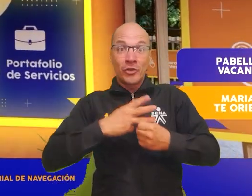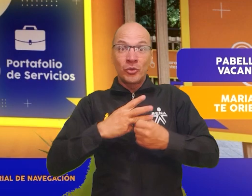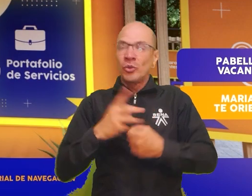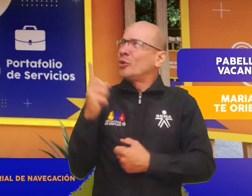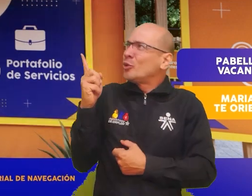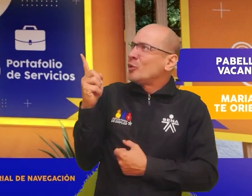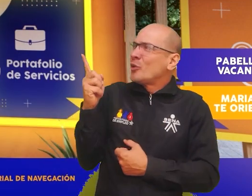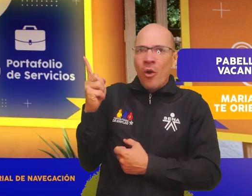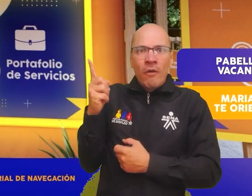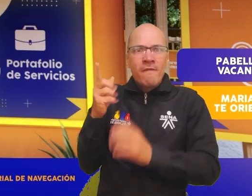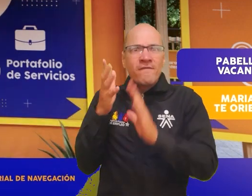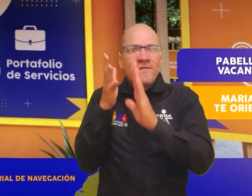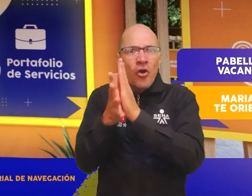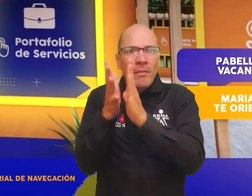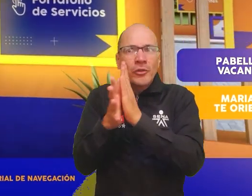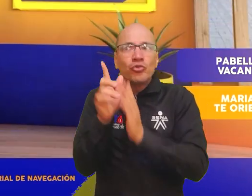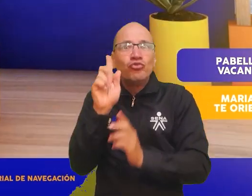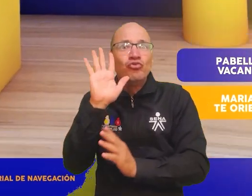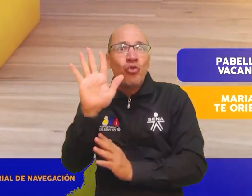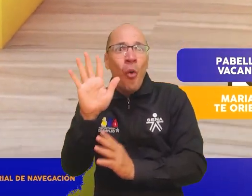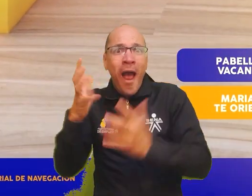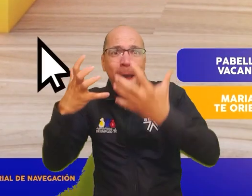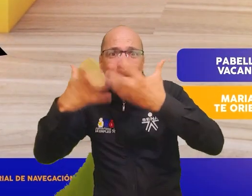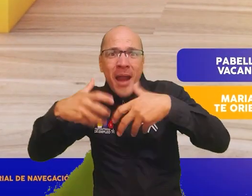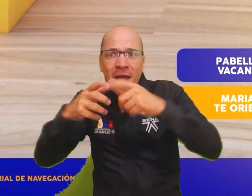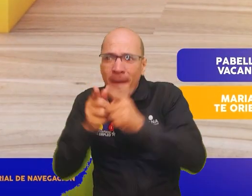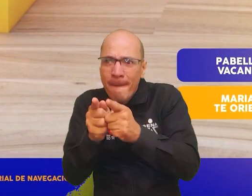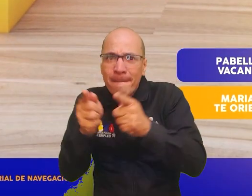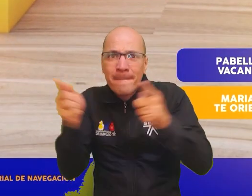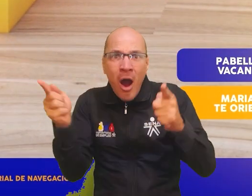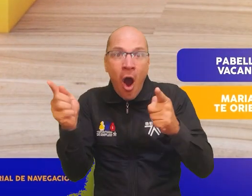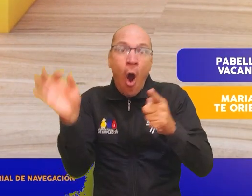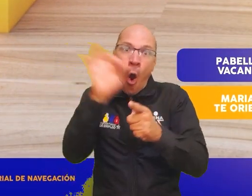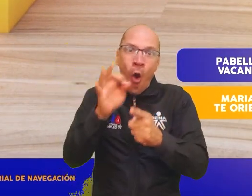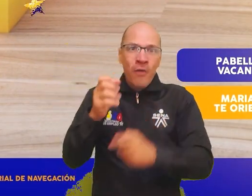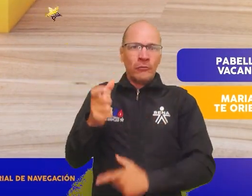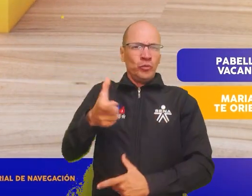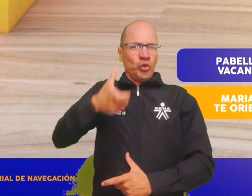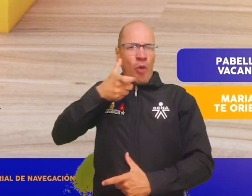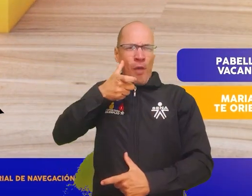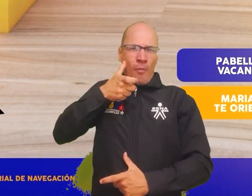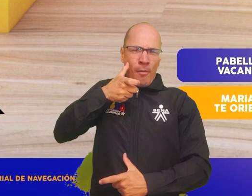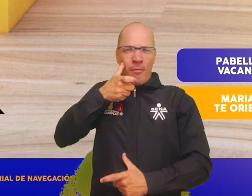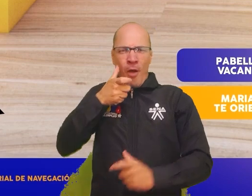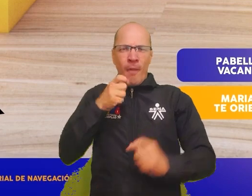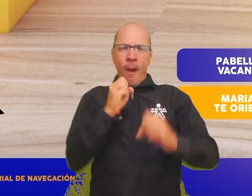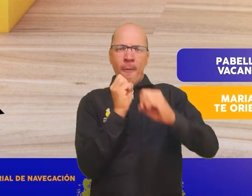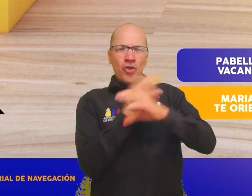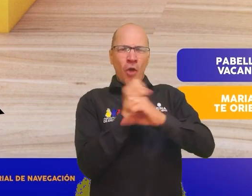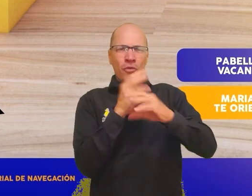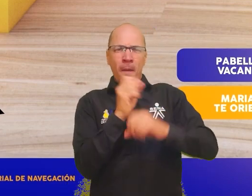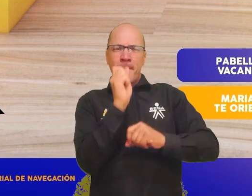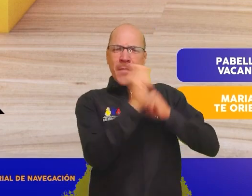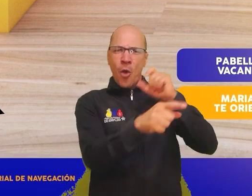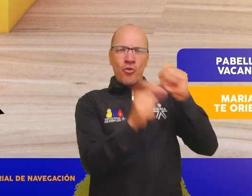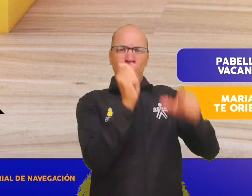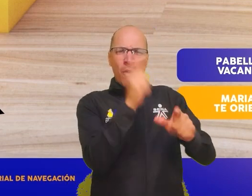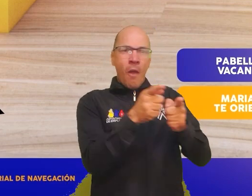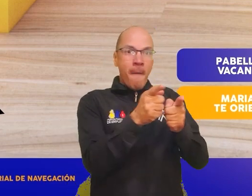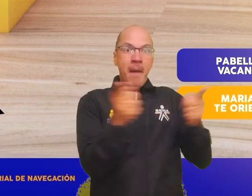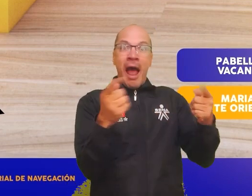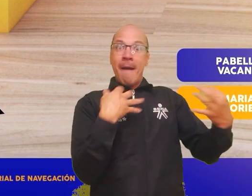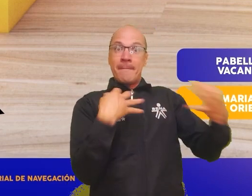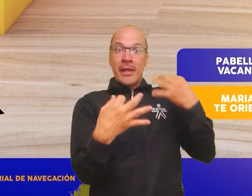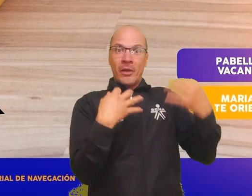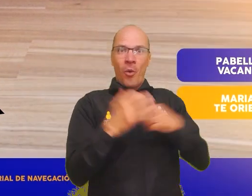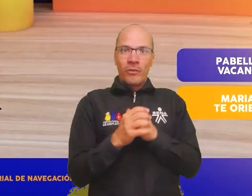encontrarás la información de la empresa, así como un chat de atención para aclarar tus dudas con respecto a las ofertas laborales. Cuando